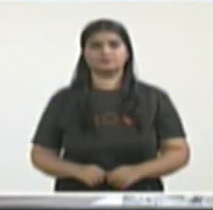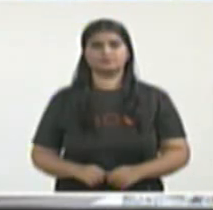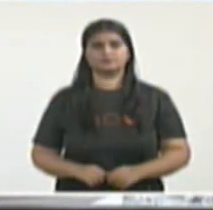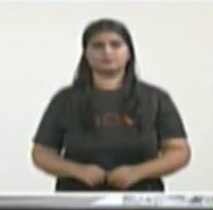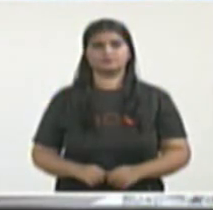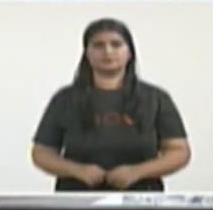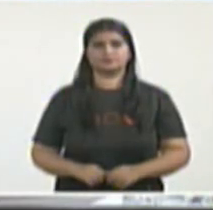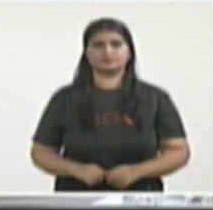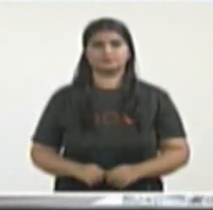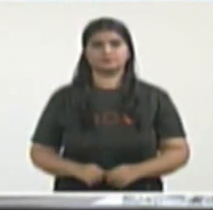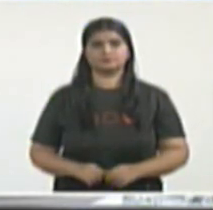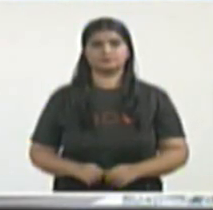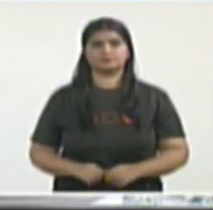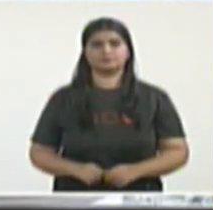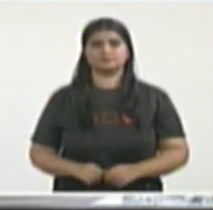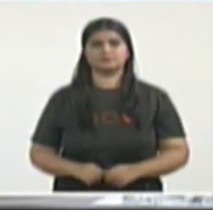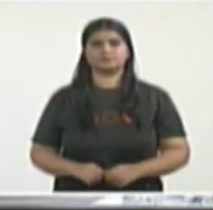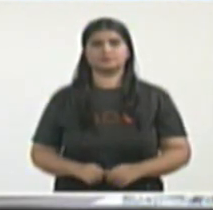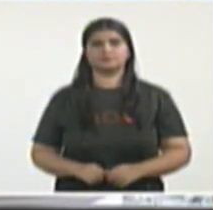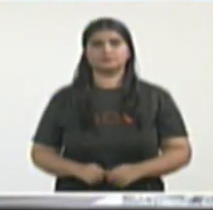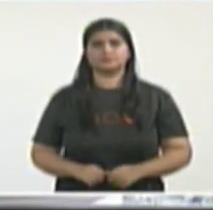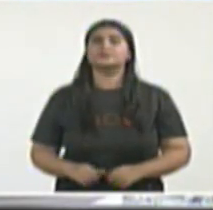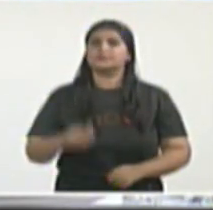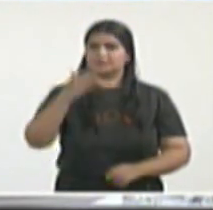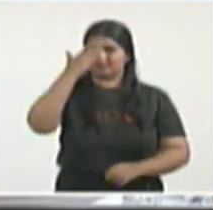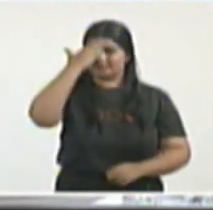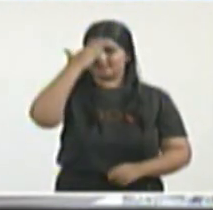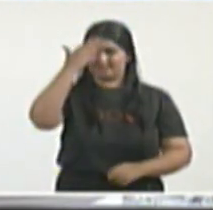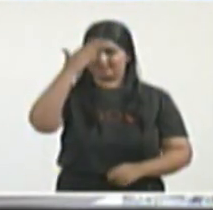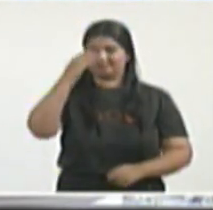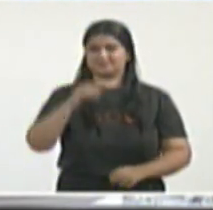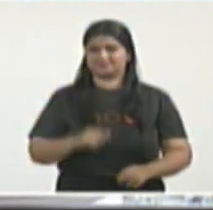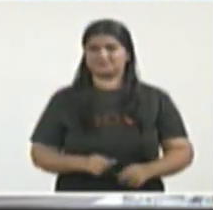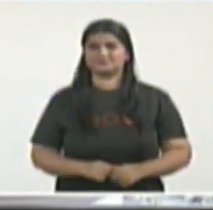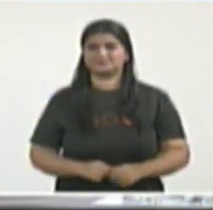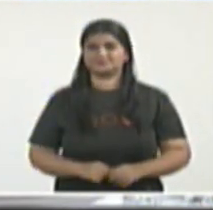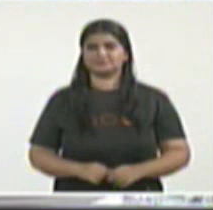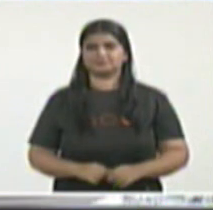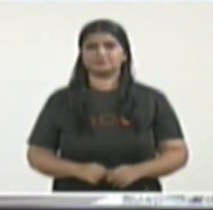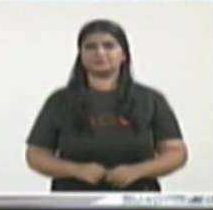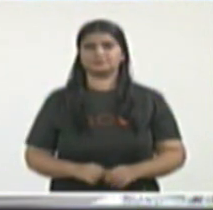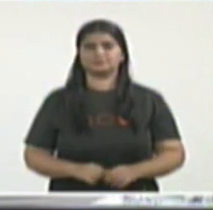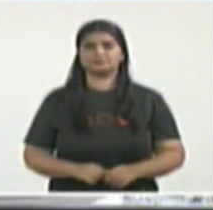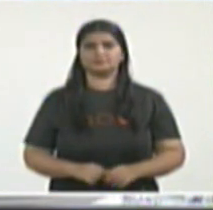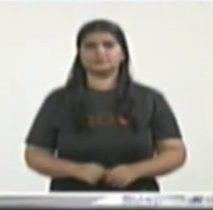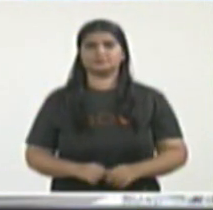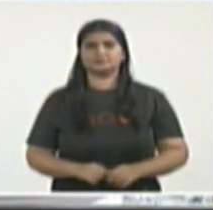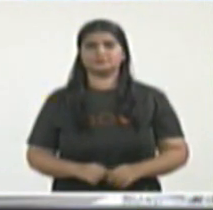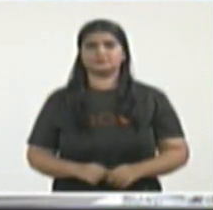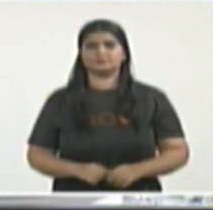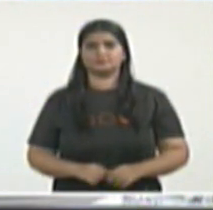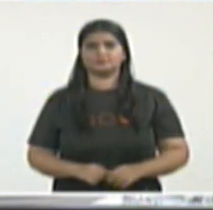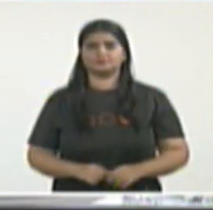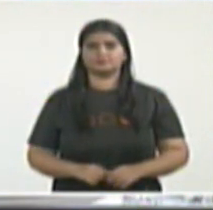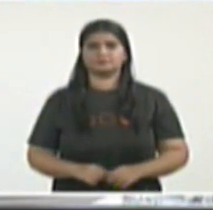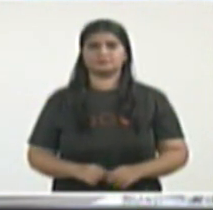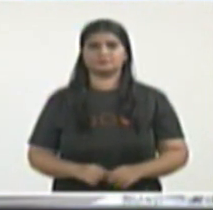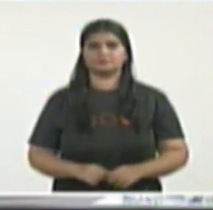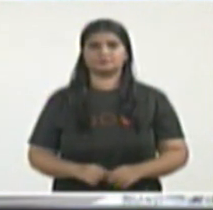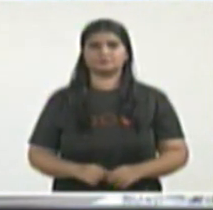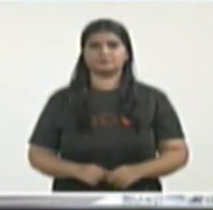Sí, muchas gracias. Realmente el país concita una enorme